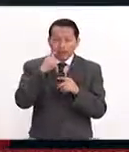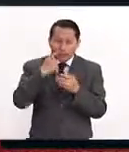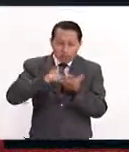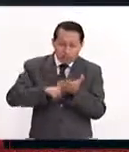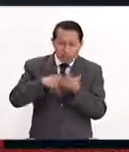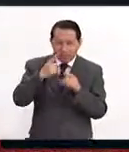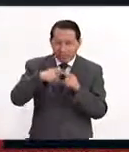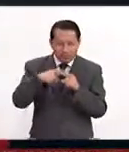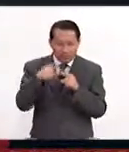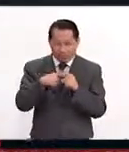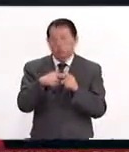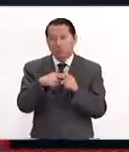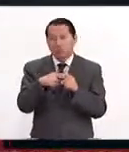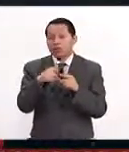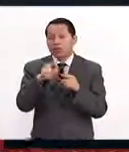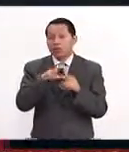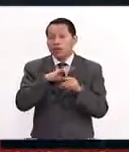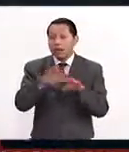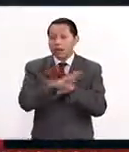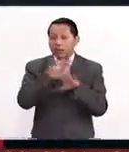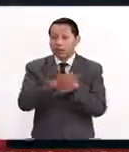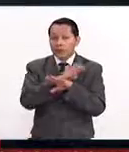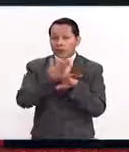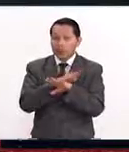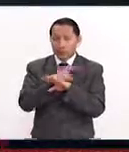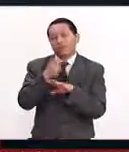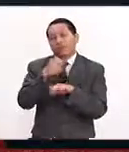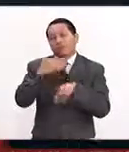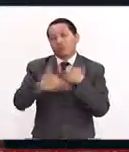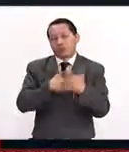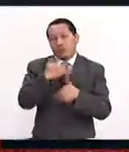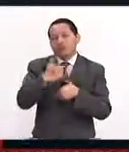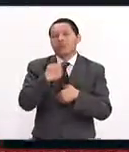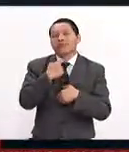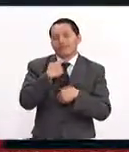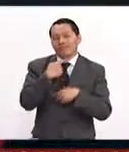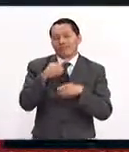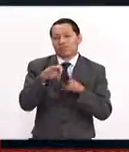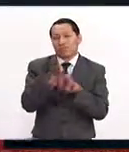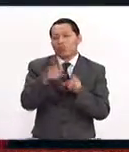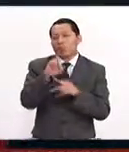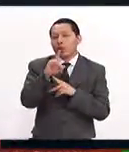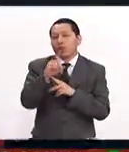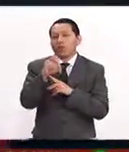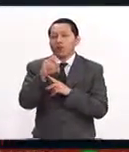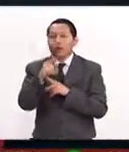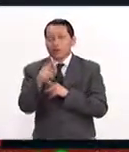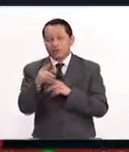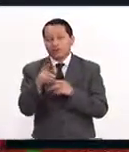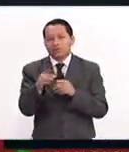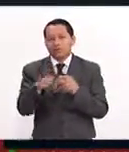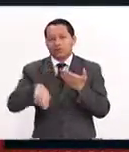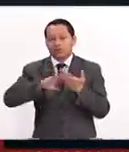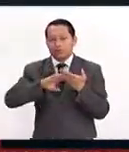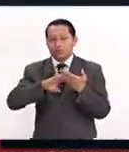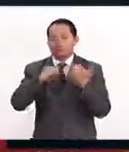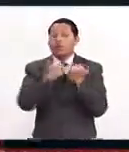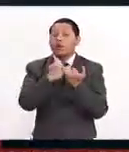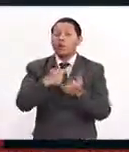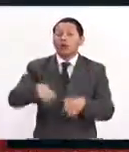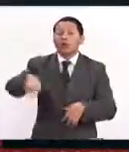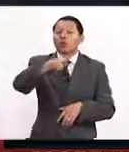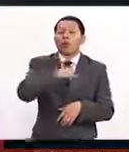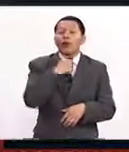y entonces todo eso va a repercutir en las cuerdas vocales. Y no hay que olvidar que nosotros para la voz vamos a necesitar